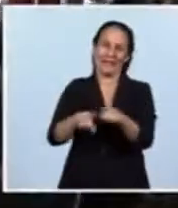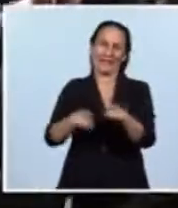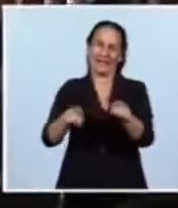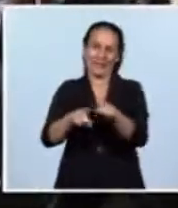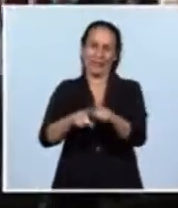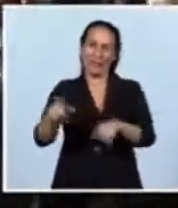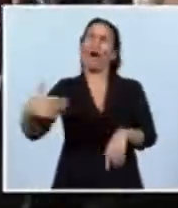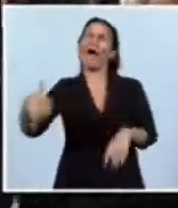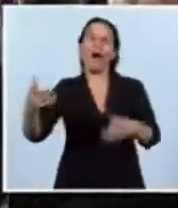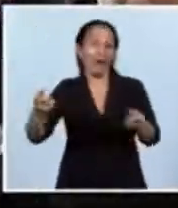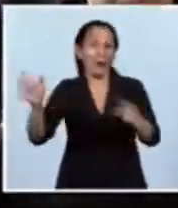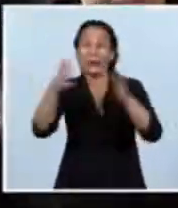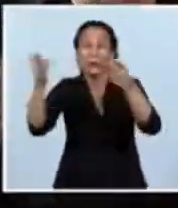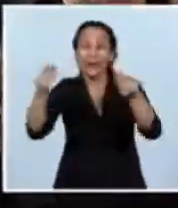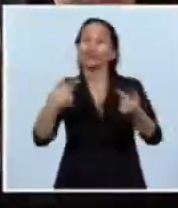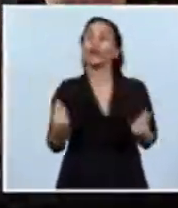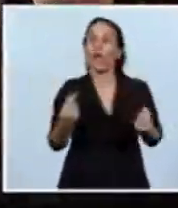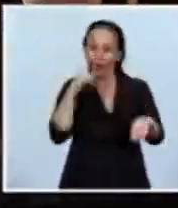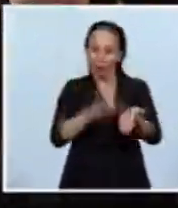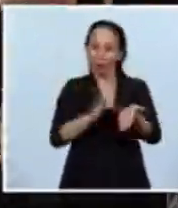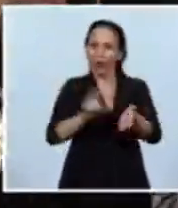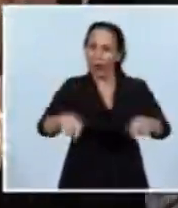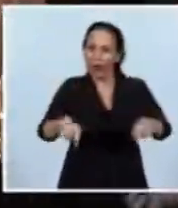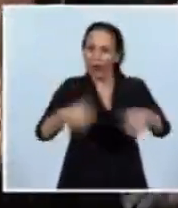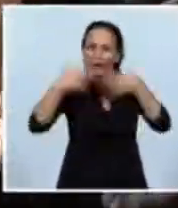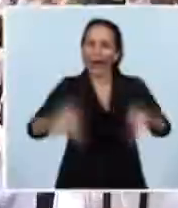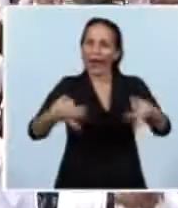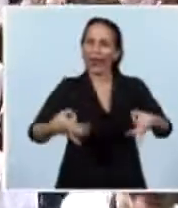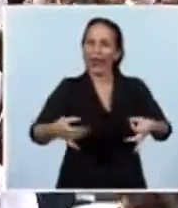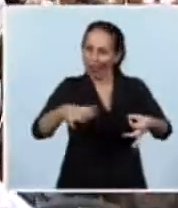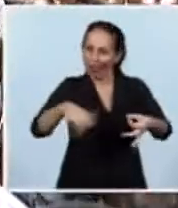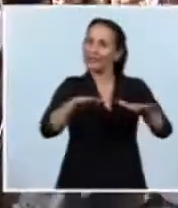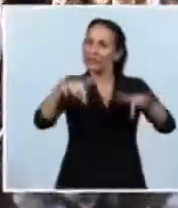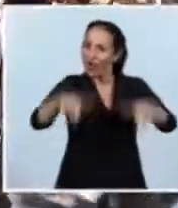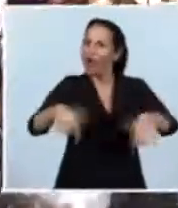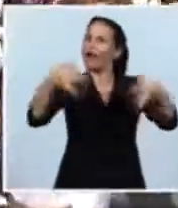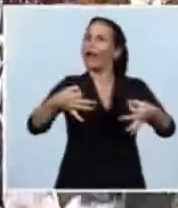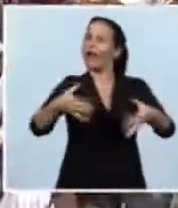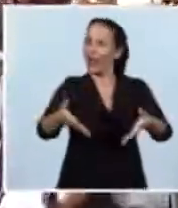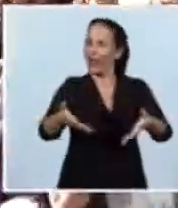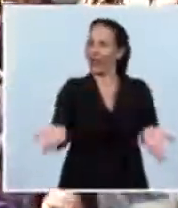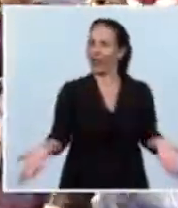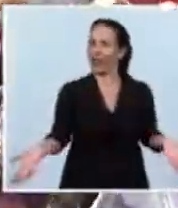viento. El viento y la realidad, la realidad